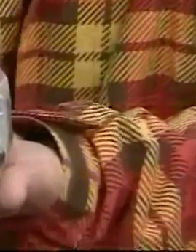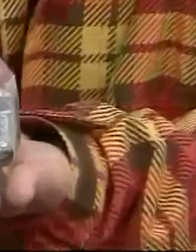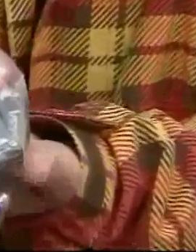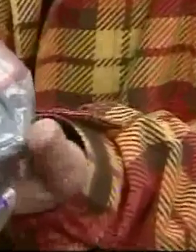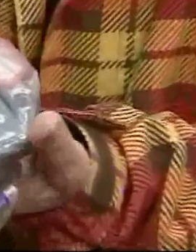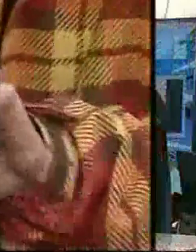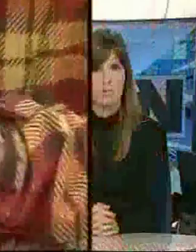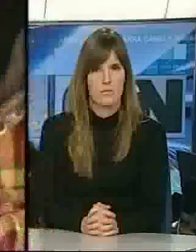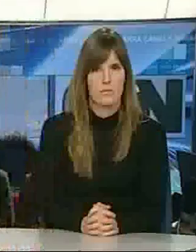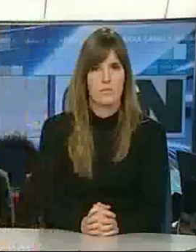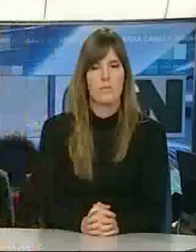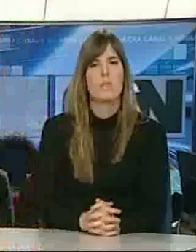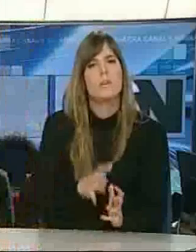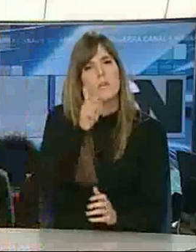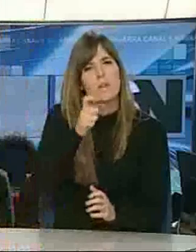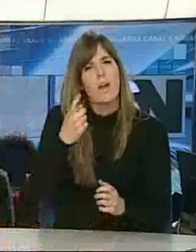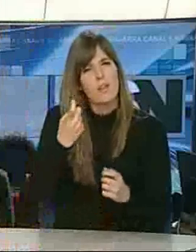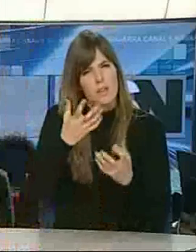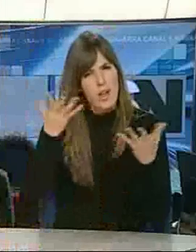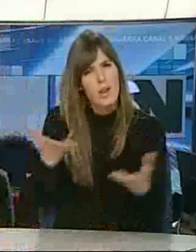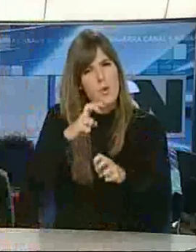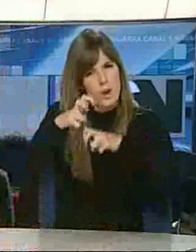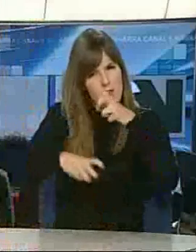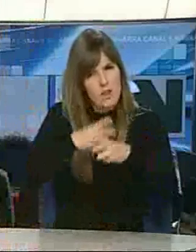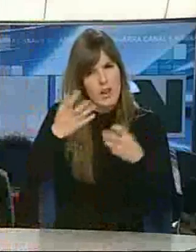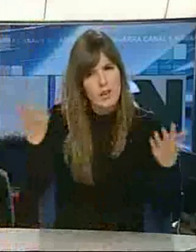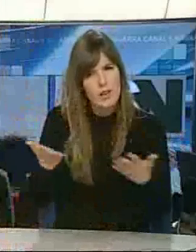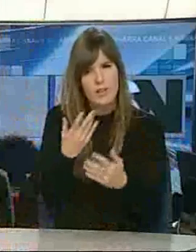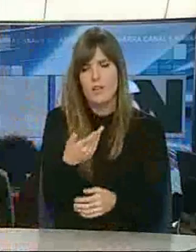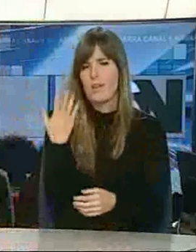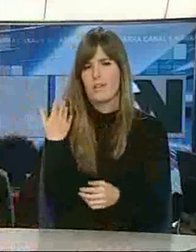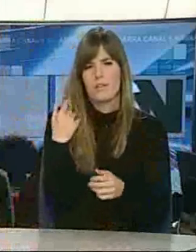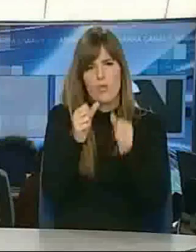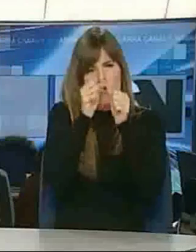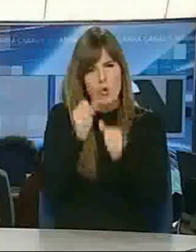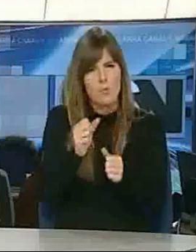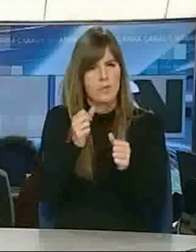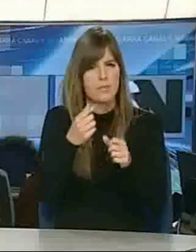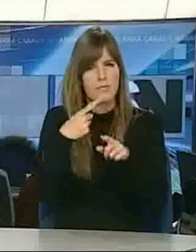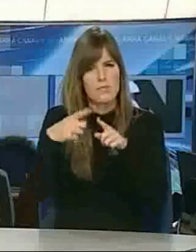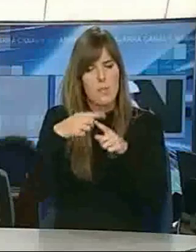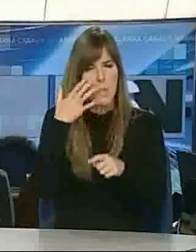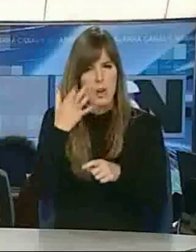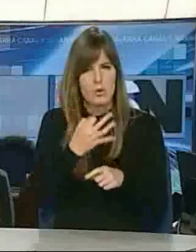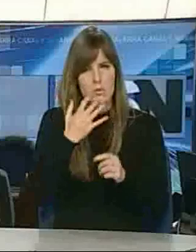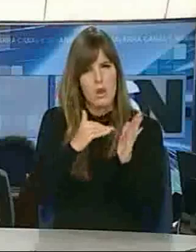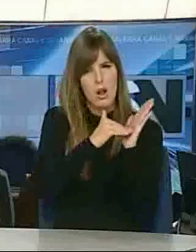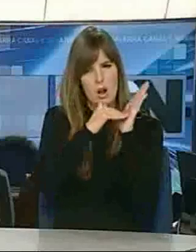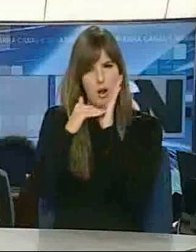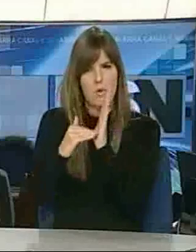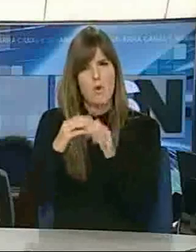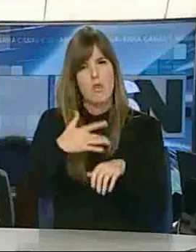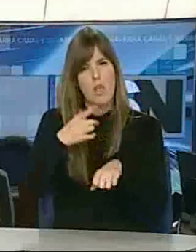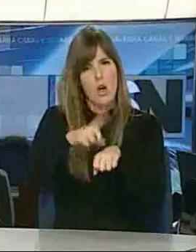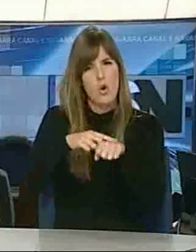Con el reciclaje que ponerse las pilas y viendo que los anteriores sistemas de recogida de residuos peligrosos, en los que un camión pasaba con día y hora, no